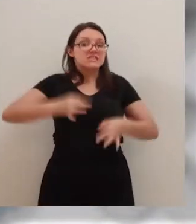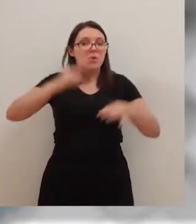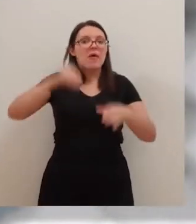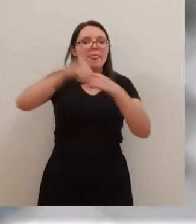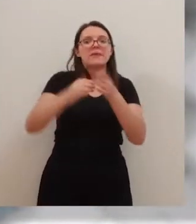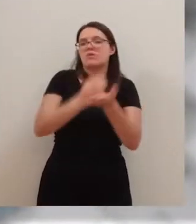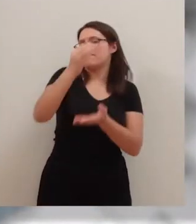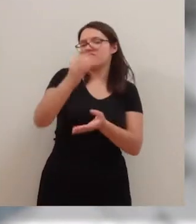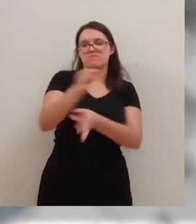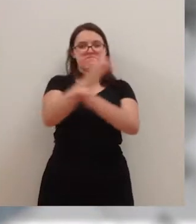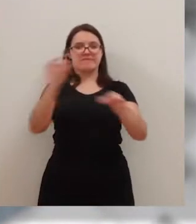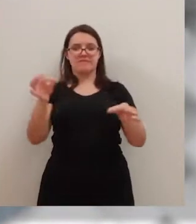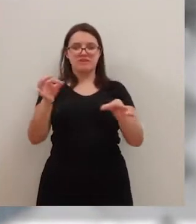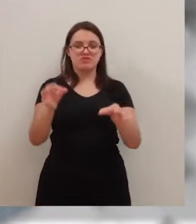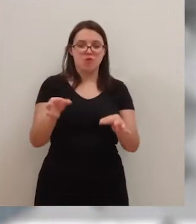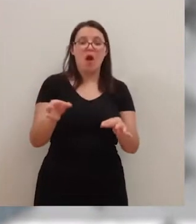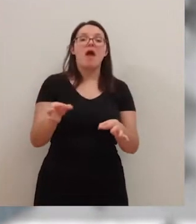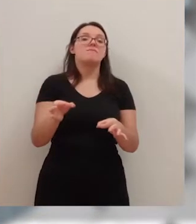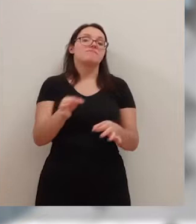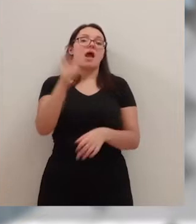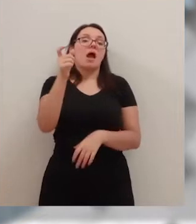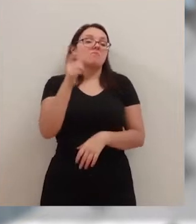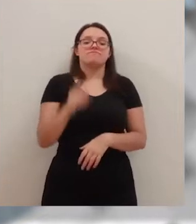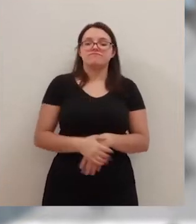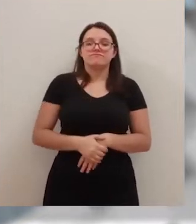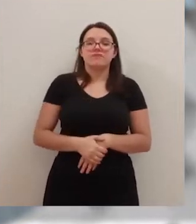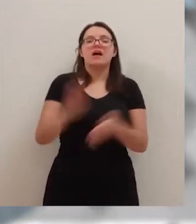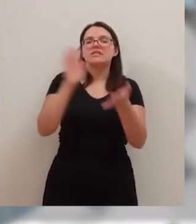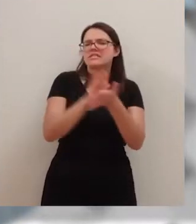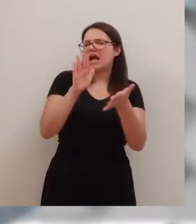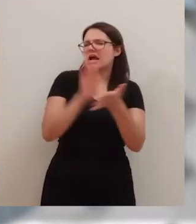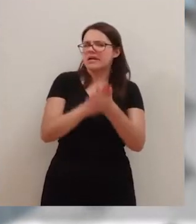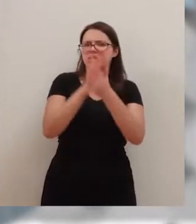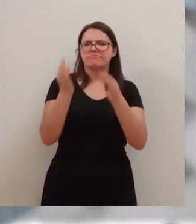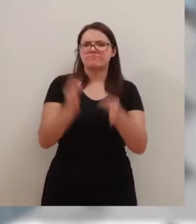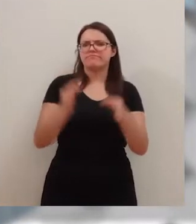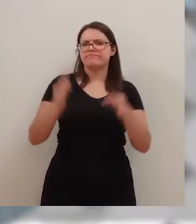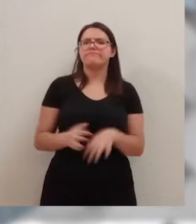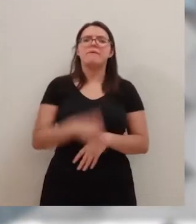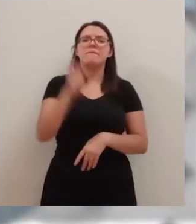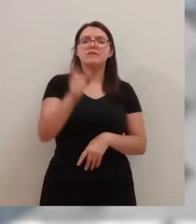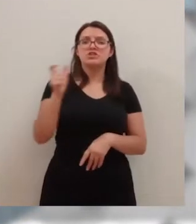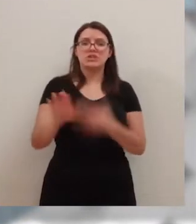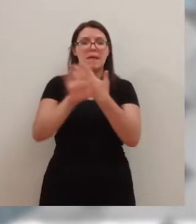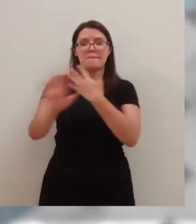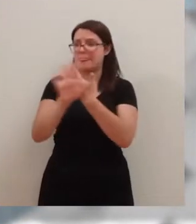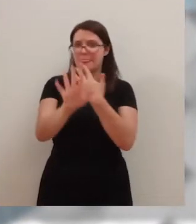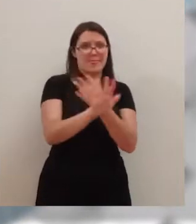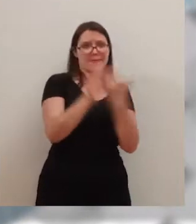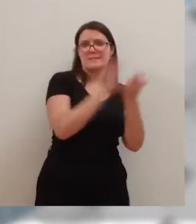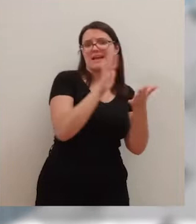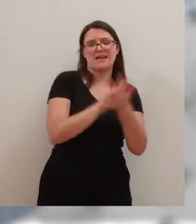de que el edificio estaba en condiciones. Por eso trasladar también esa tranquilidad a los vecinos y vecinas